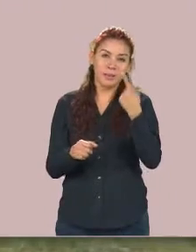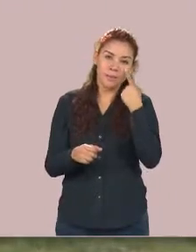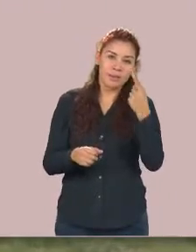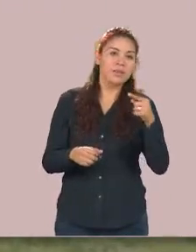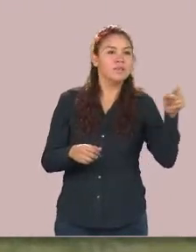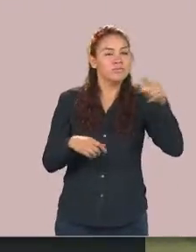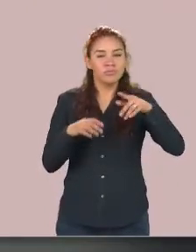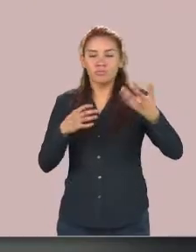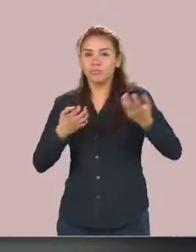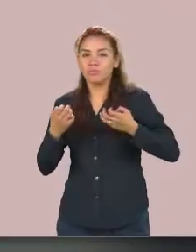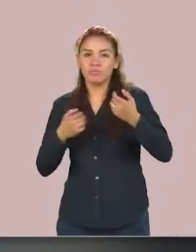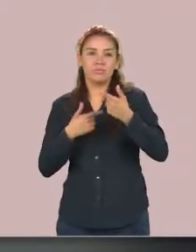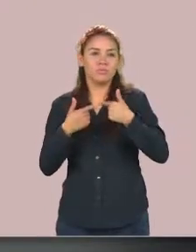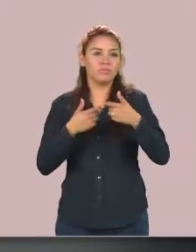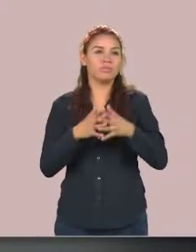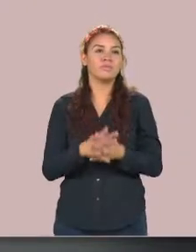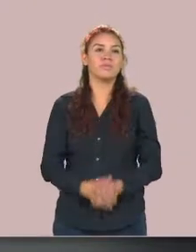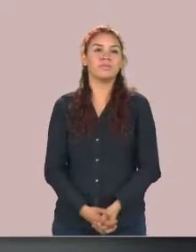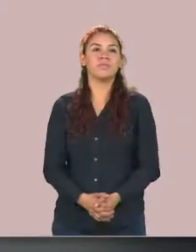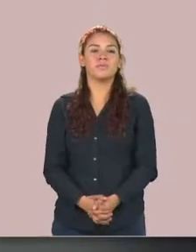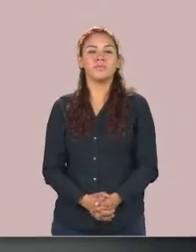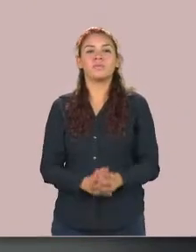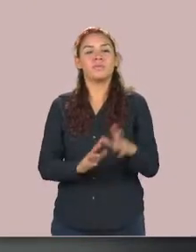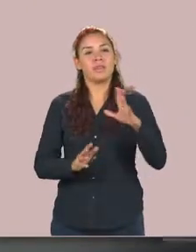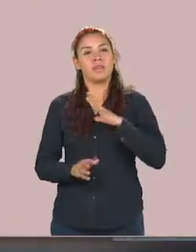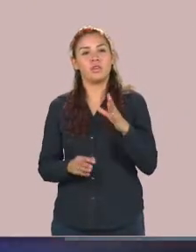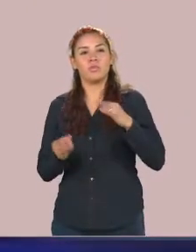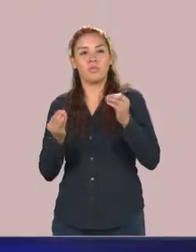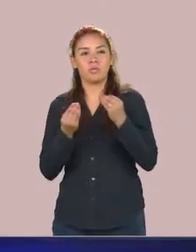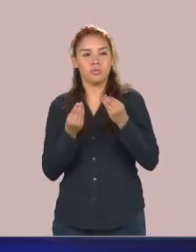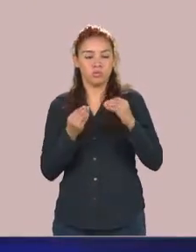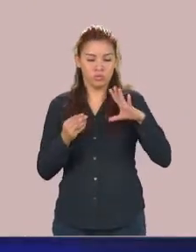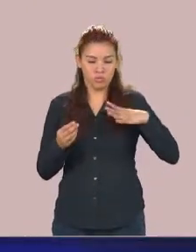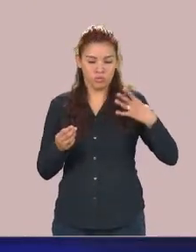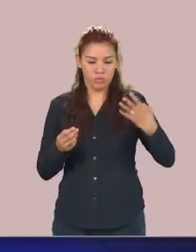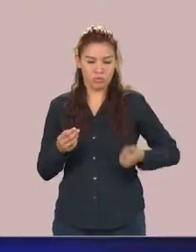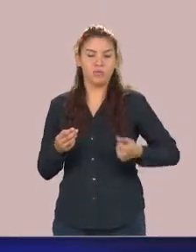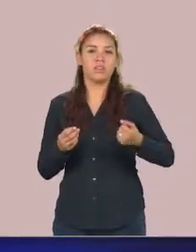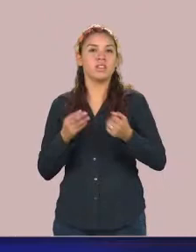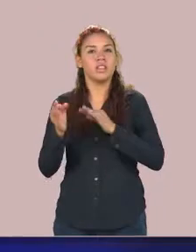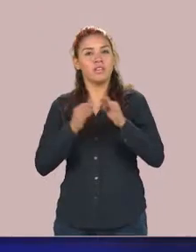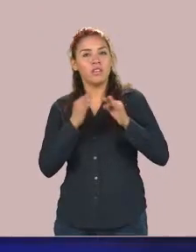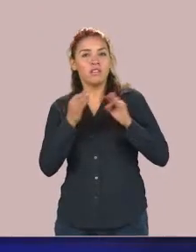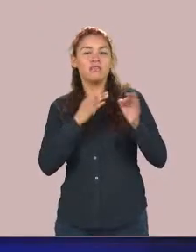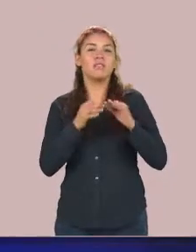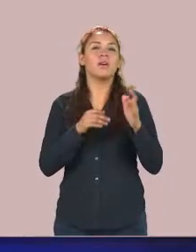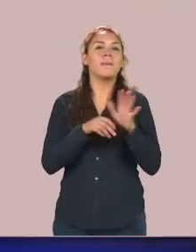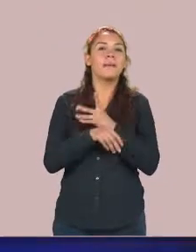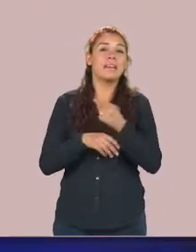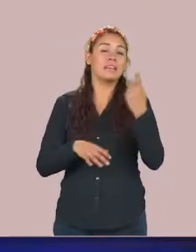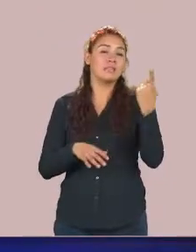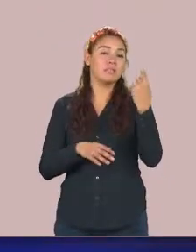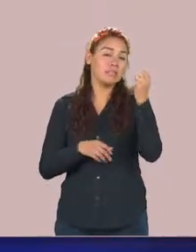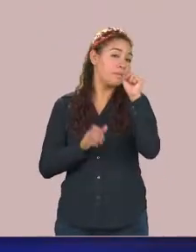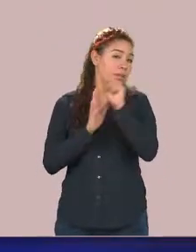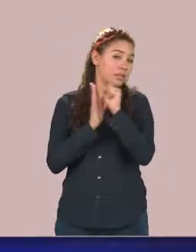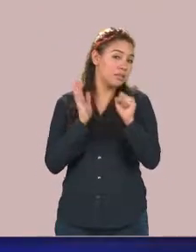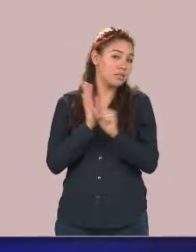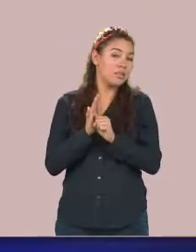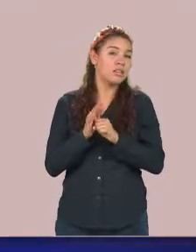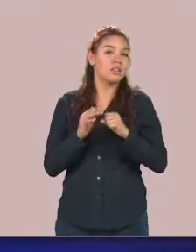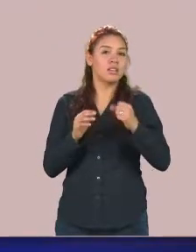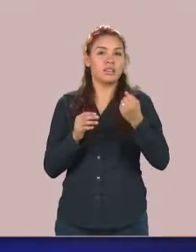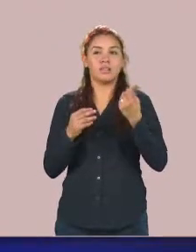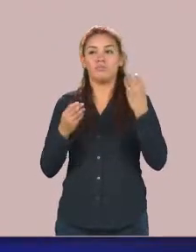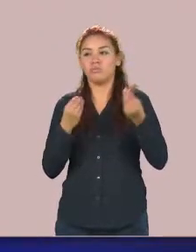encargado pues vaya ha sido un trabajo forzado vaya porque los muchachos este semestre bueno entraban mucho alumnado